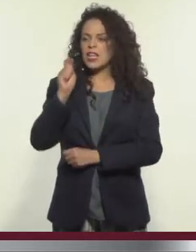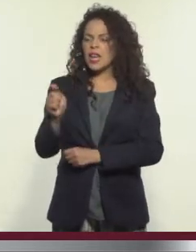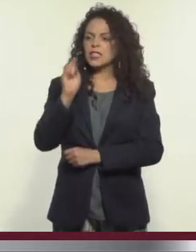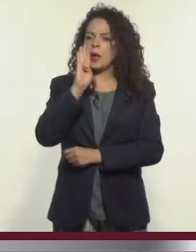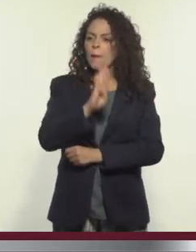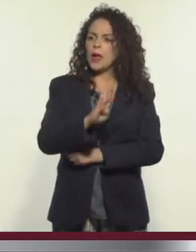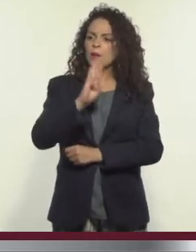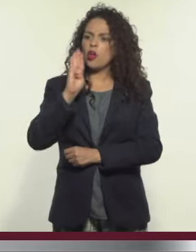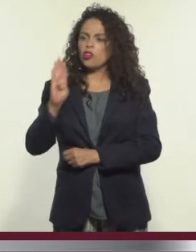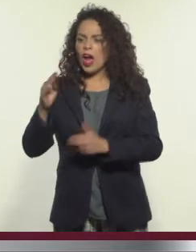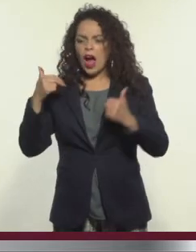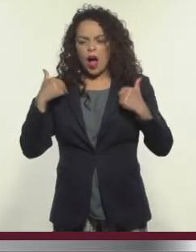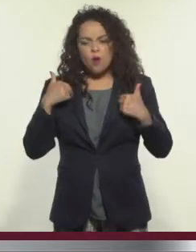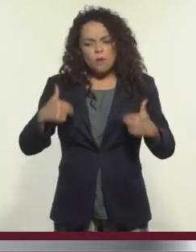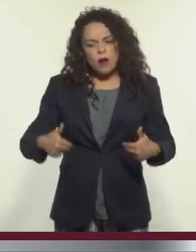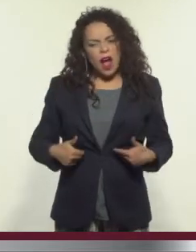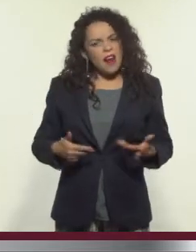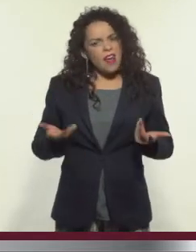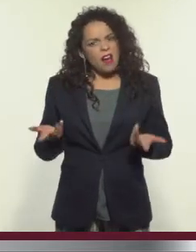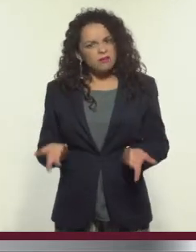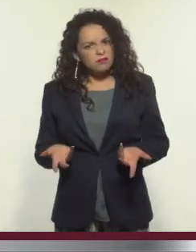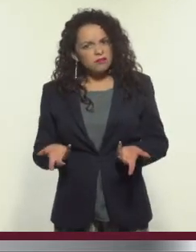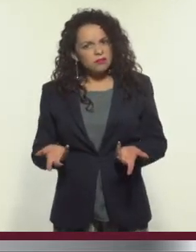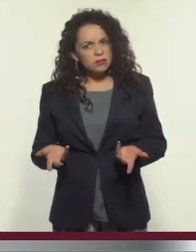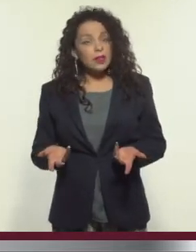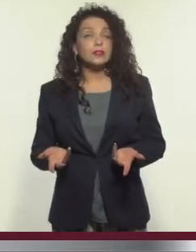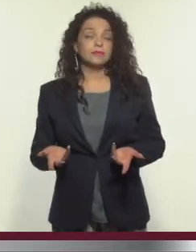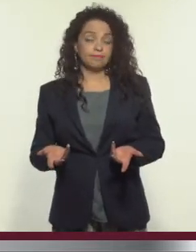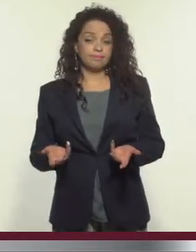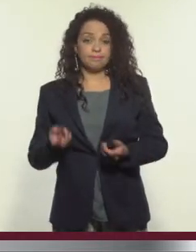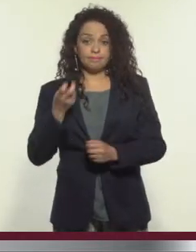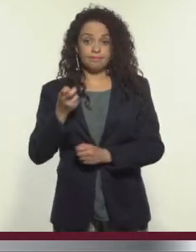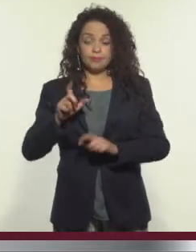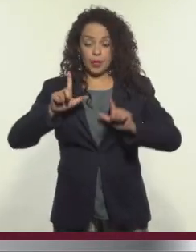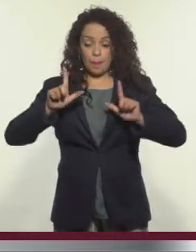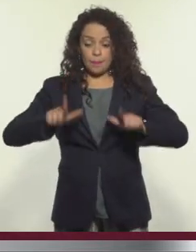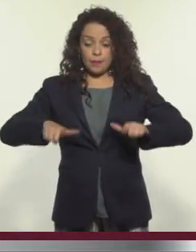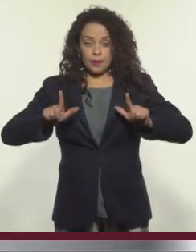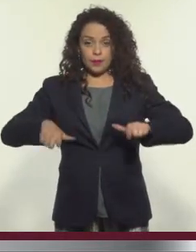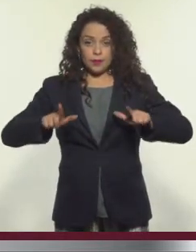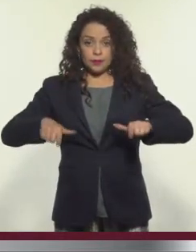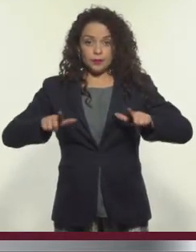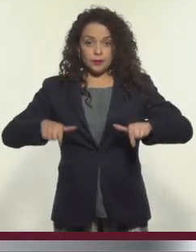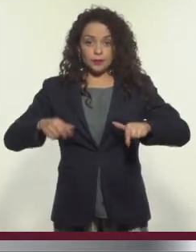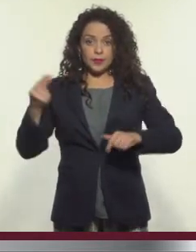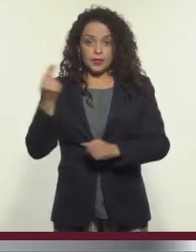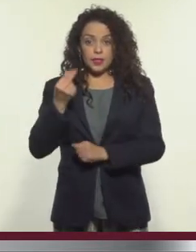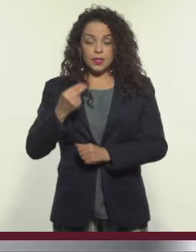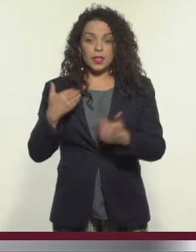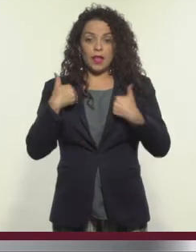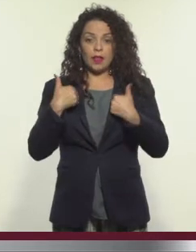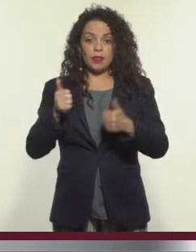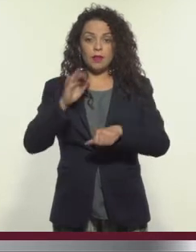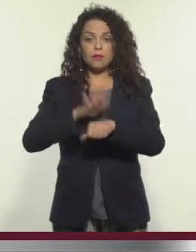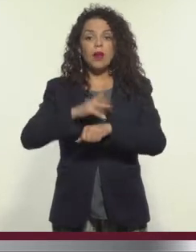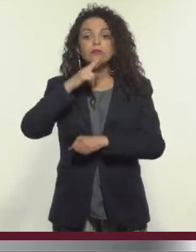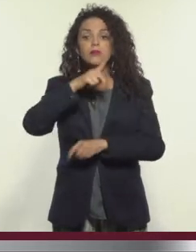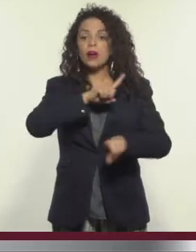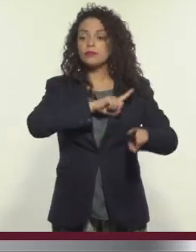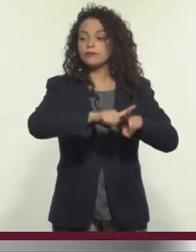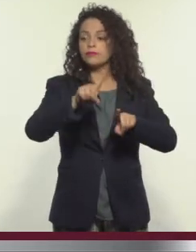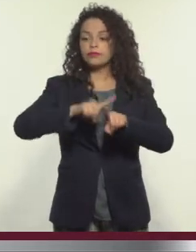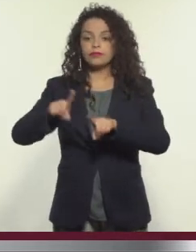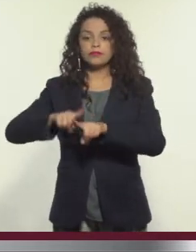es una biblioteca humana? Una biblioteca humana es una plataforma que busca comprender mejor la